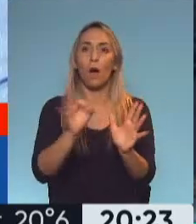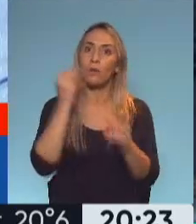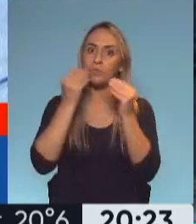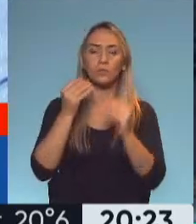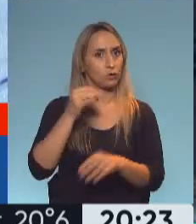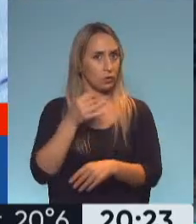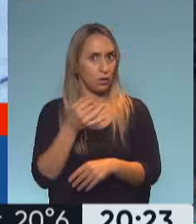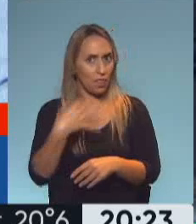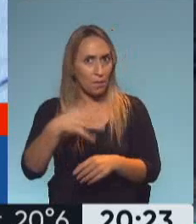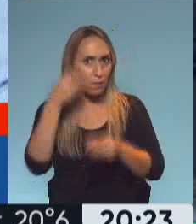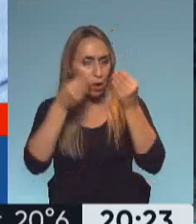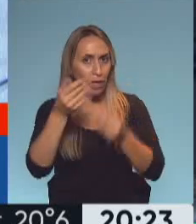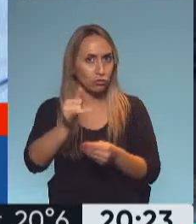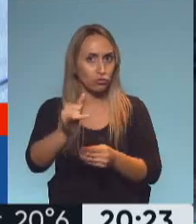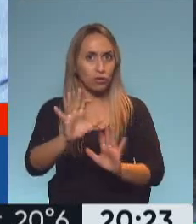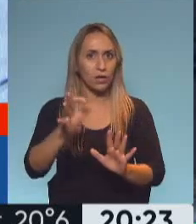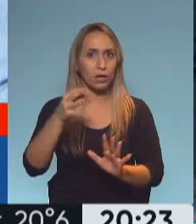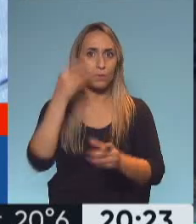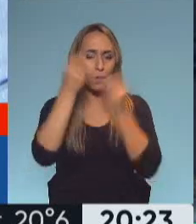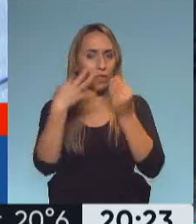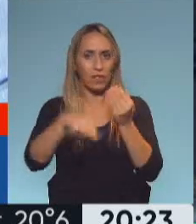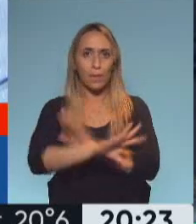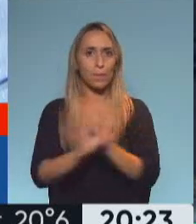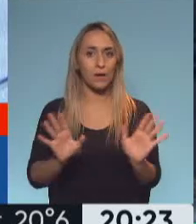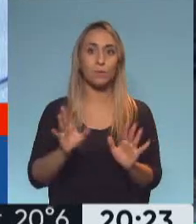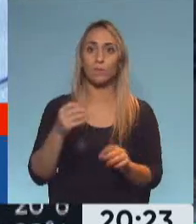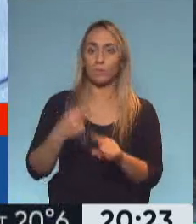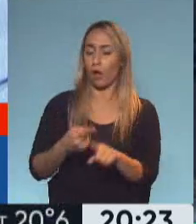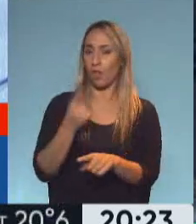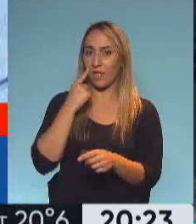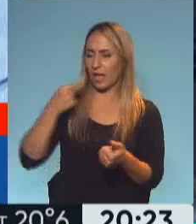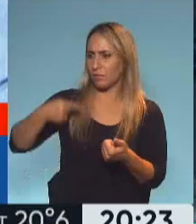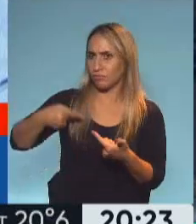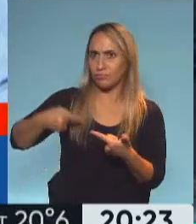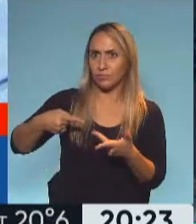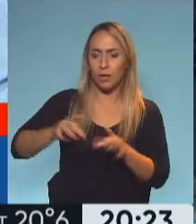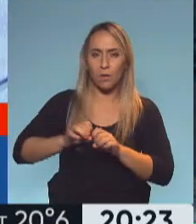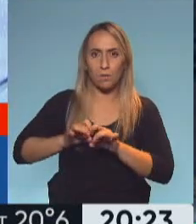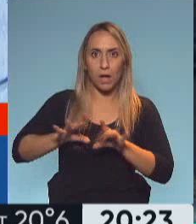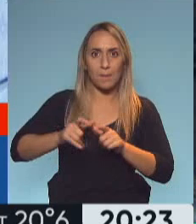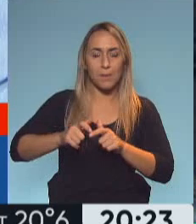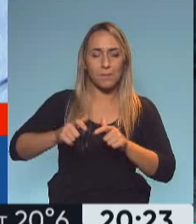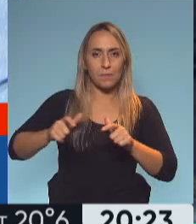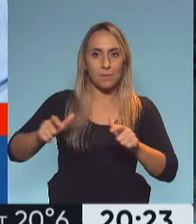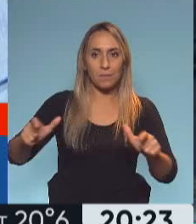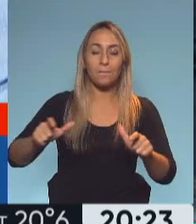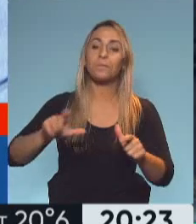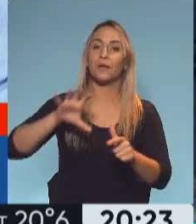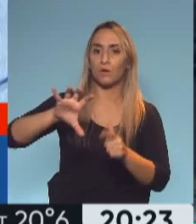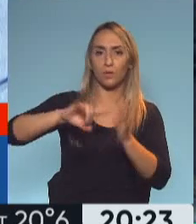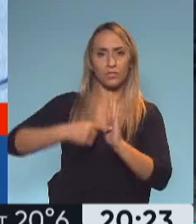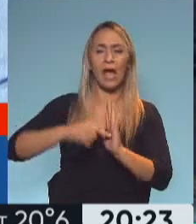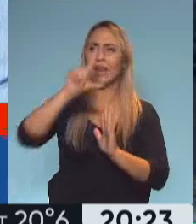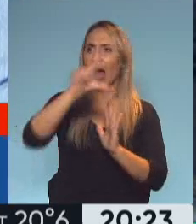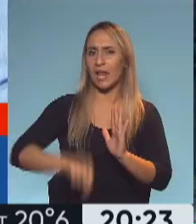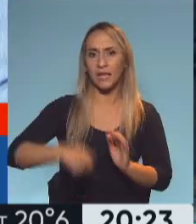preocupación altísimo porque no solo con este aumento explosivo de los últimos días en la Argentina en general y en la provincia de Buenos Aires y en la ciudad